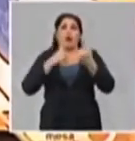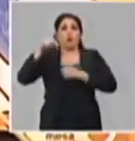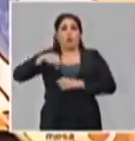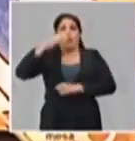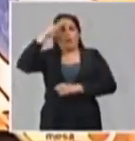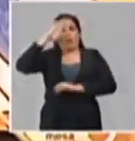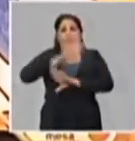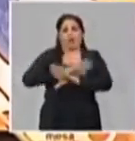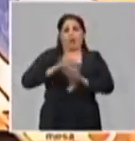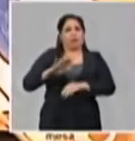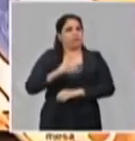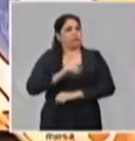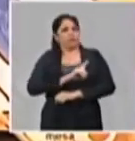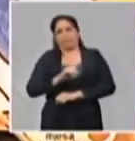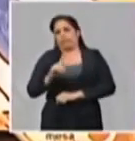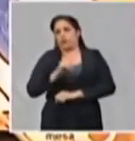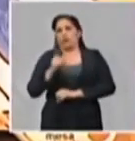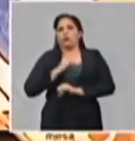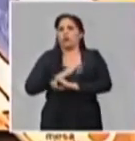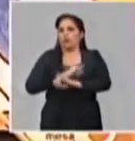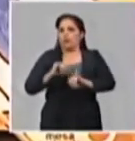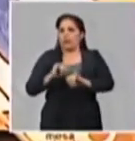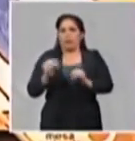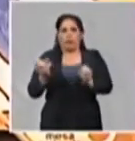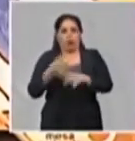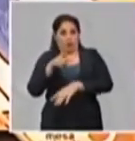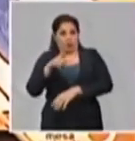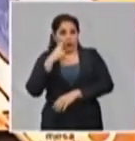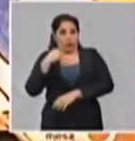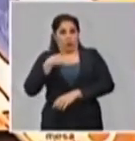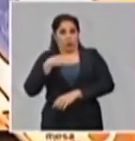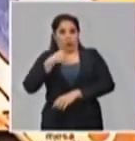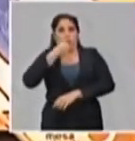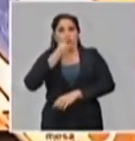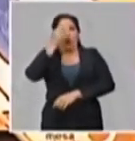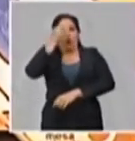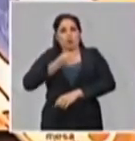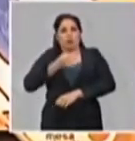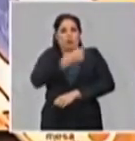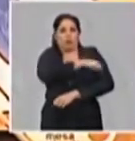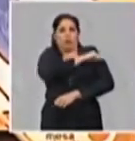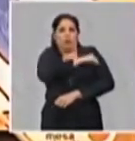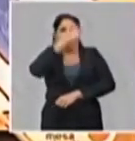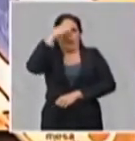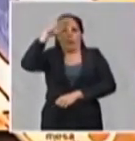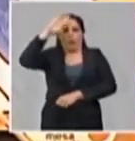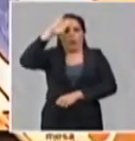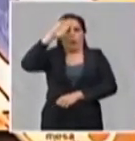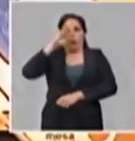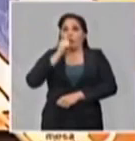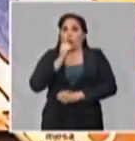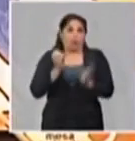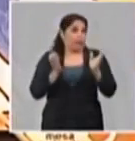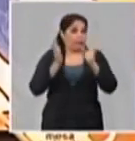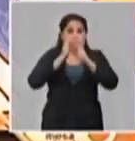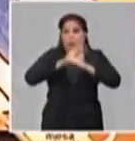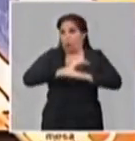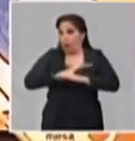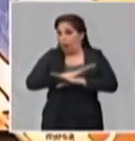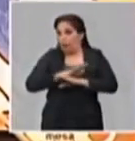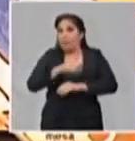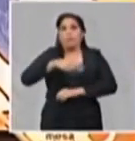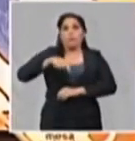si nosotros no lo hemos informado, le podemos asegurar a nuestro pueblo, y no le quepa la menor duda,